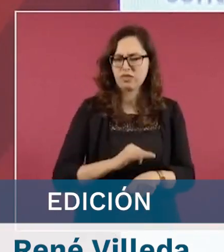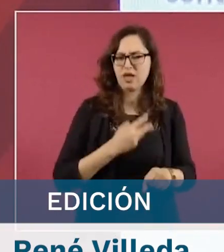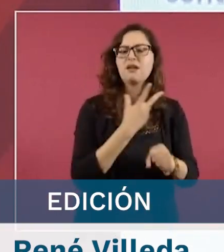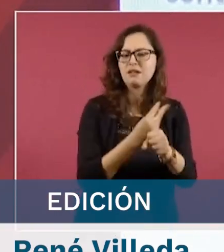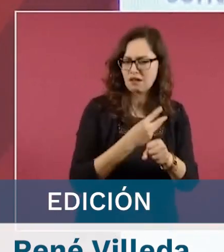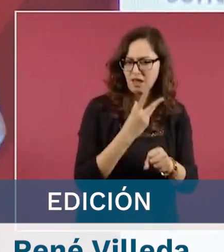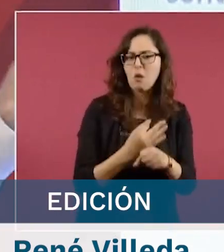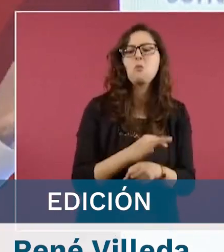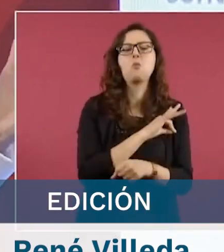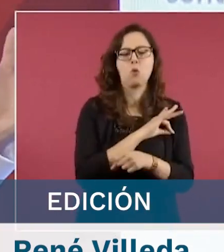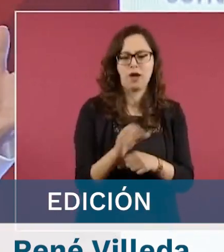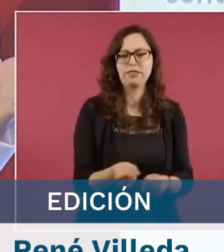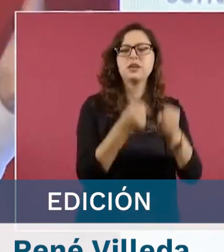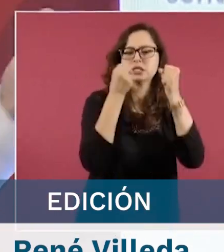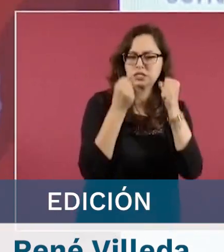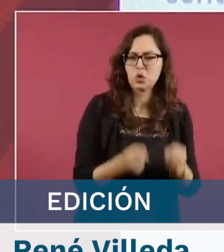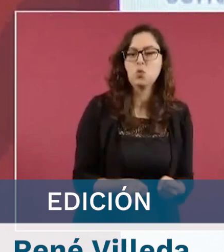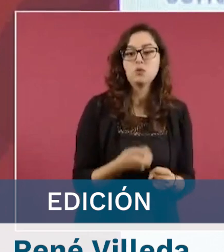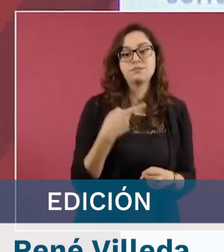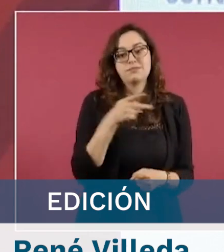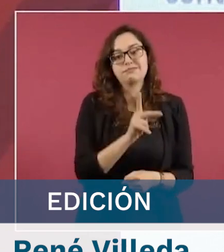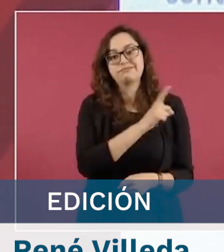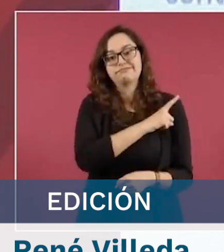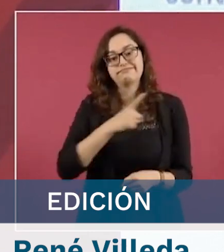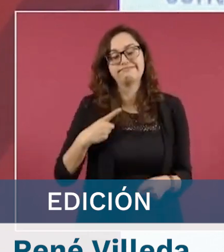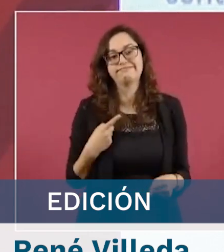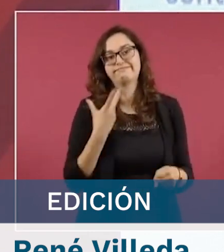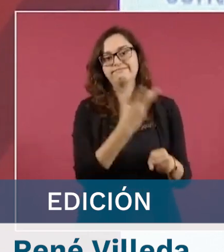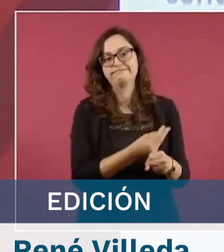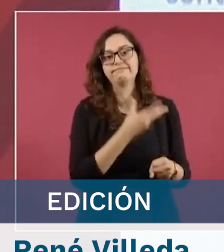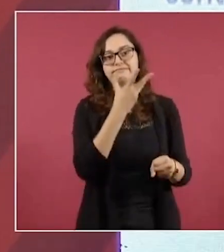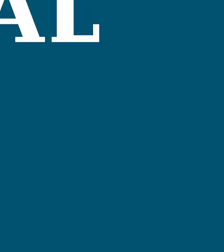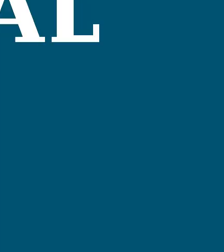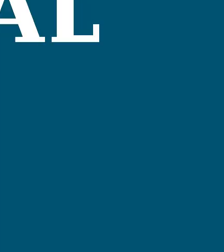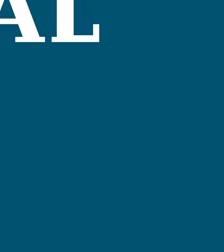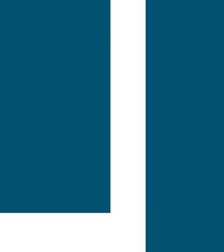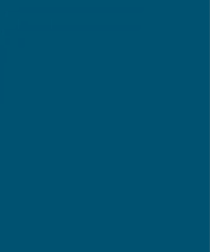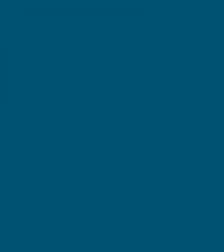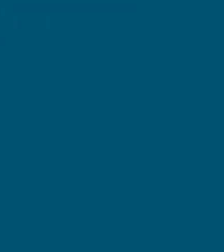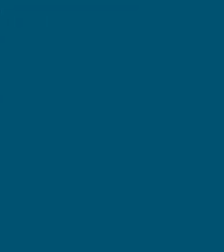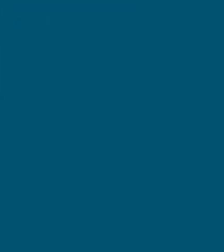realidad, ya están todos los estudios y en unos días ya comienza el trabajo.